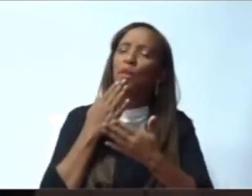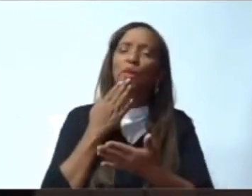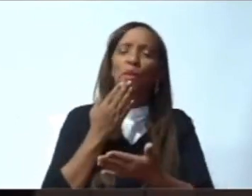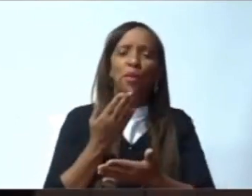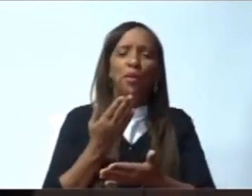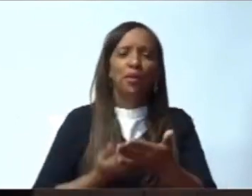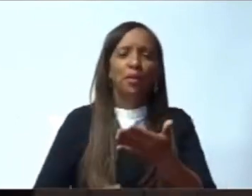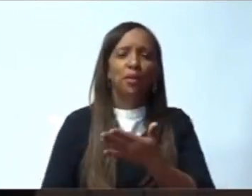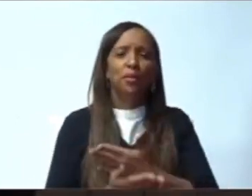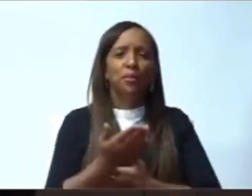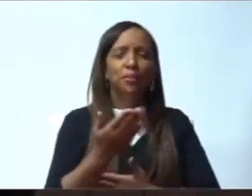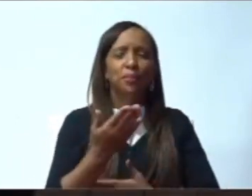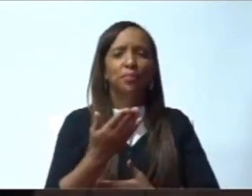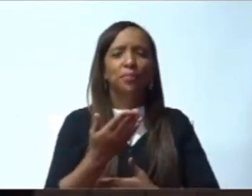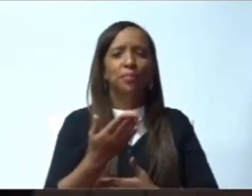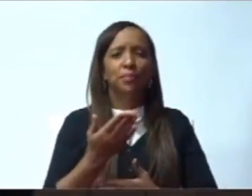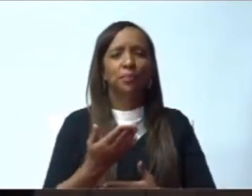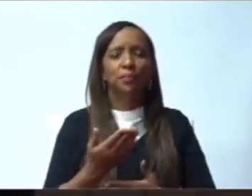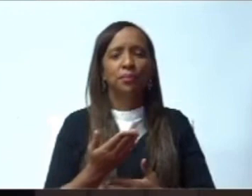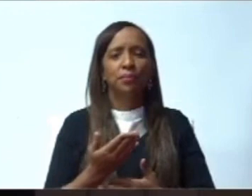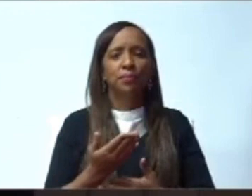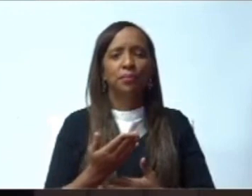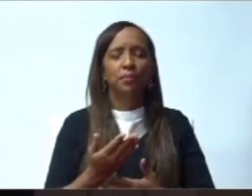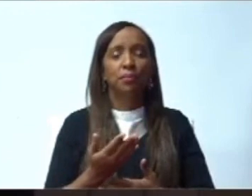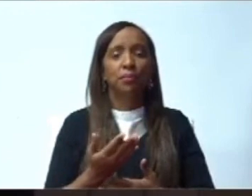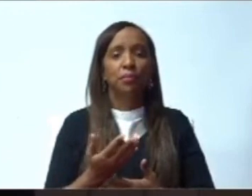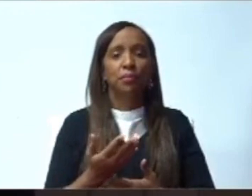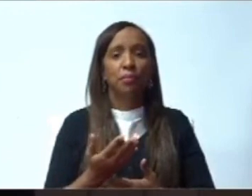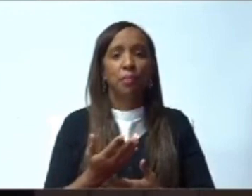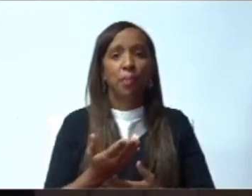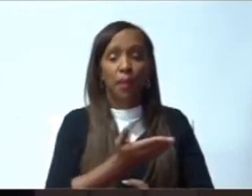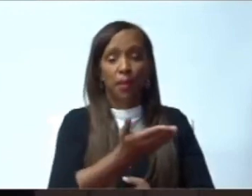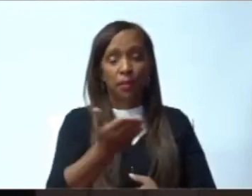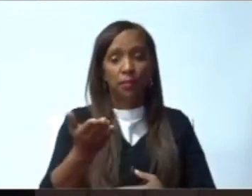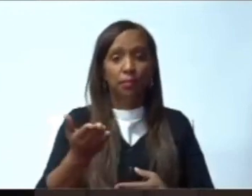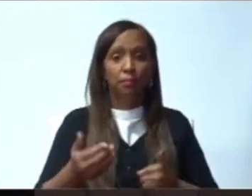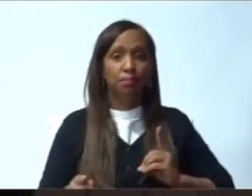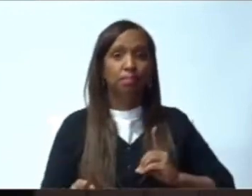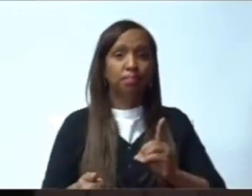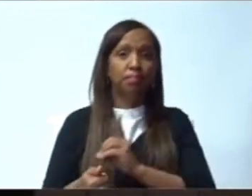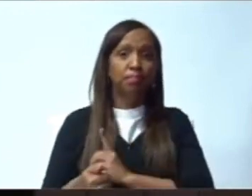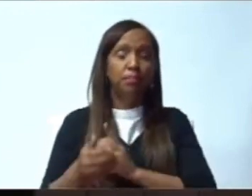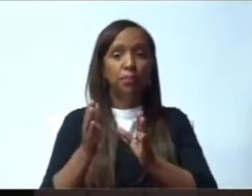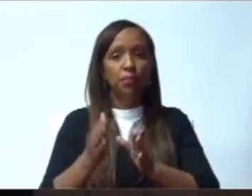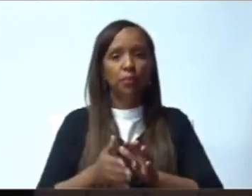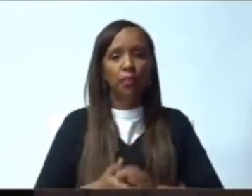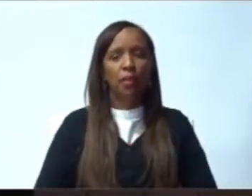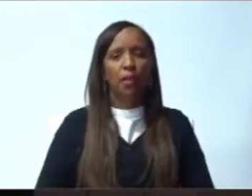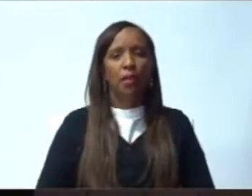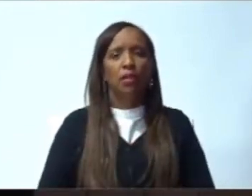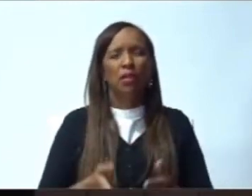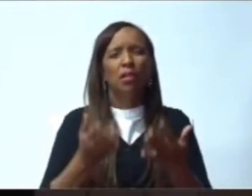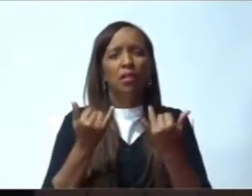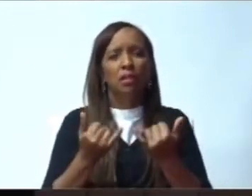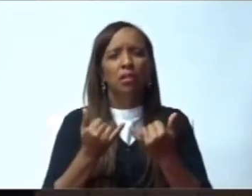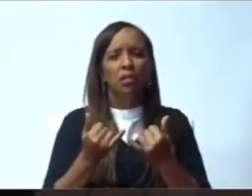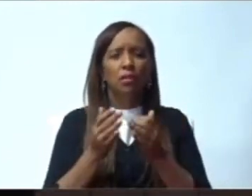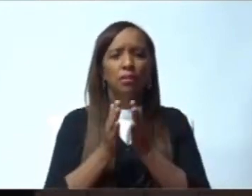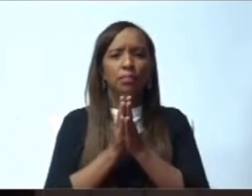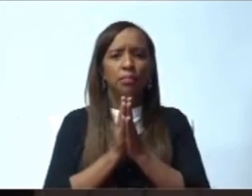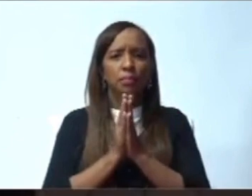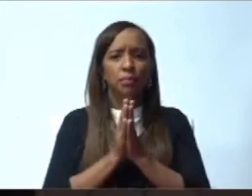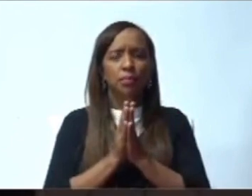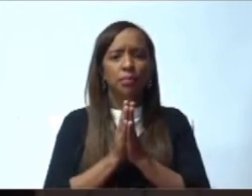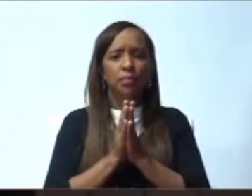días. Pido este momento, para pedir un minuto de silencio, ya que ha muerto el